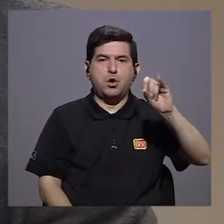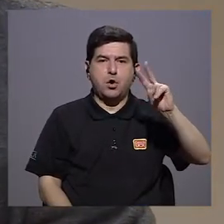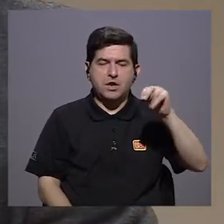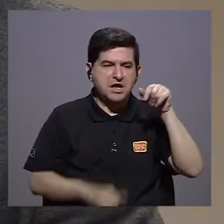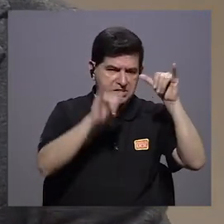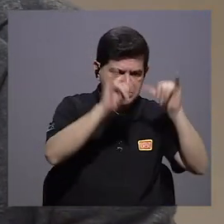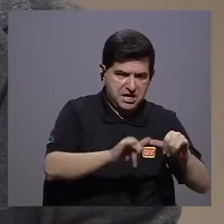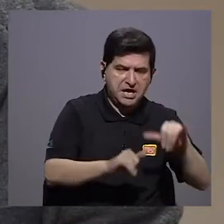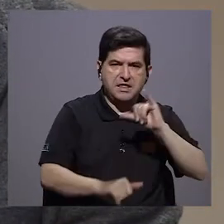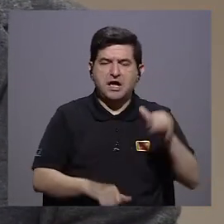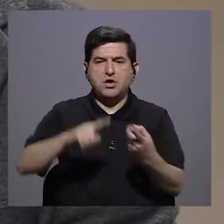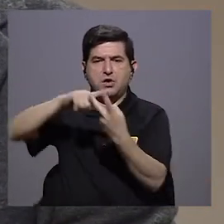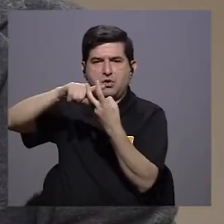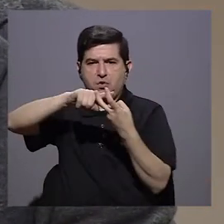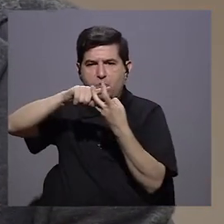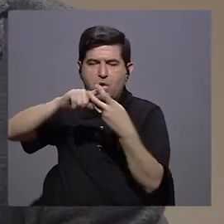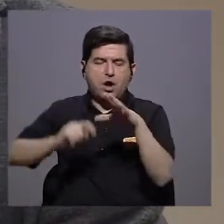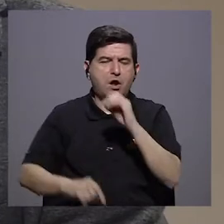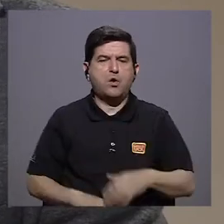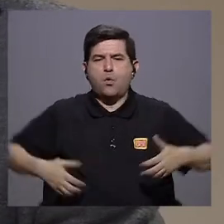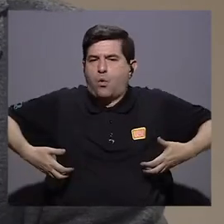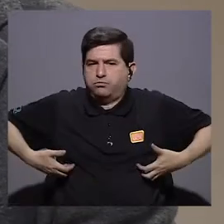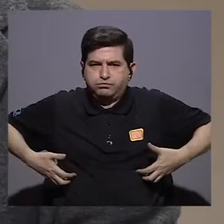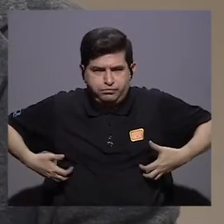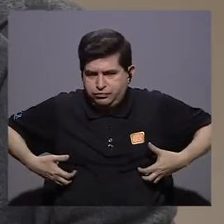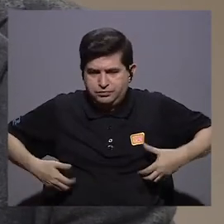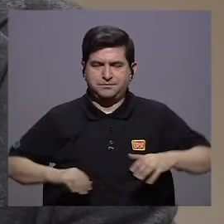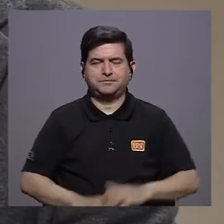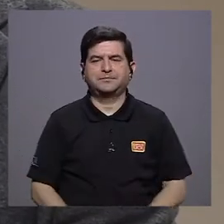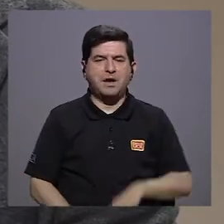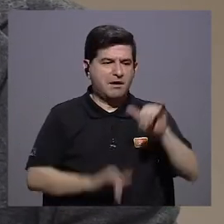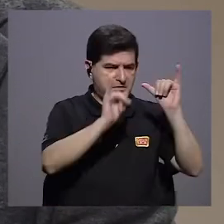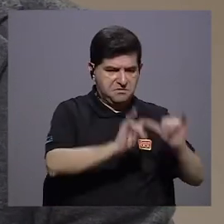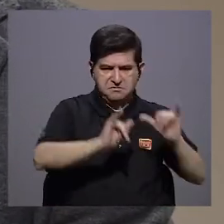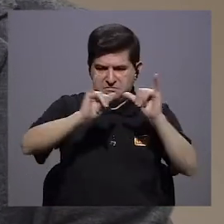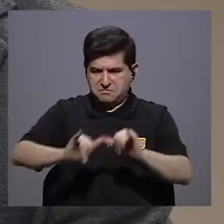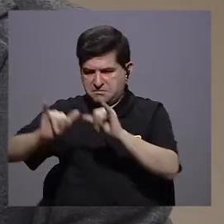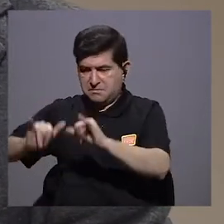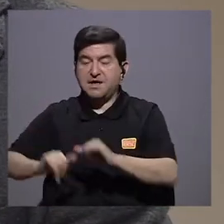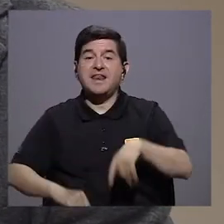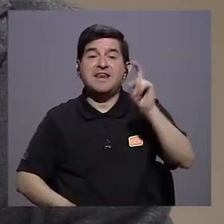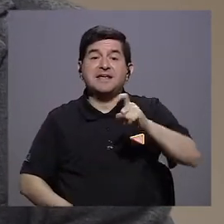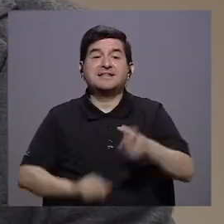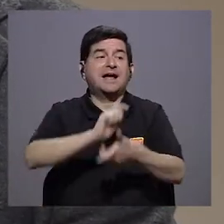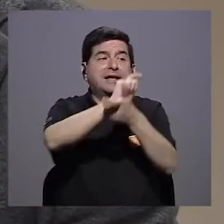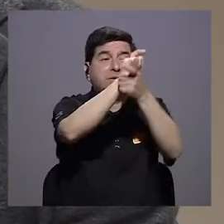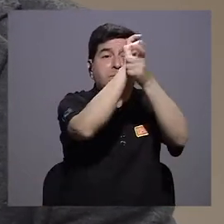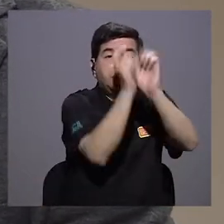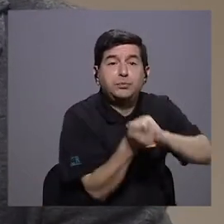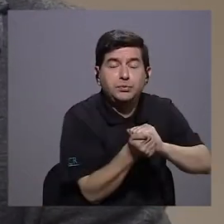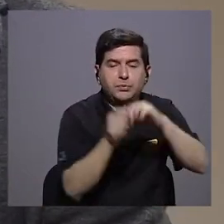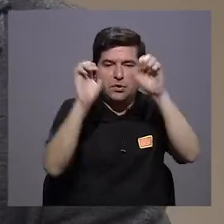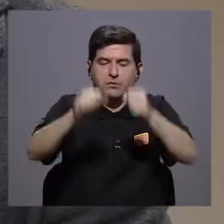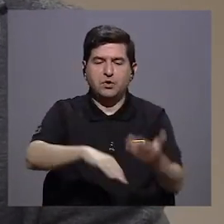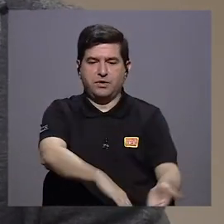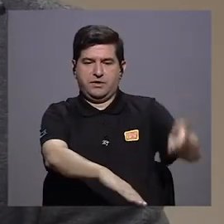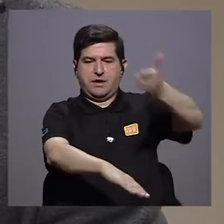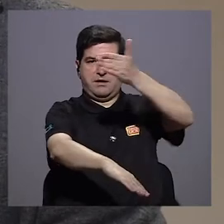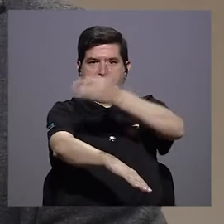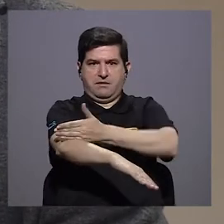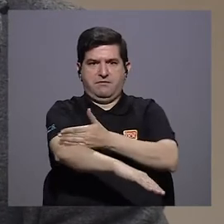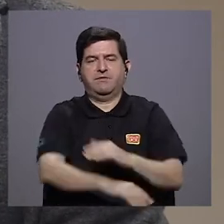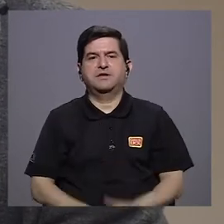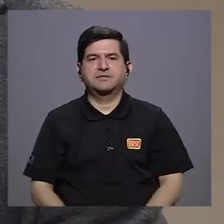murciélago, se quedan murciélago. Si es de simio, se quedan simio, ¿verdad? Entonces, se necesita mutar para lograr ese brinco